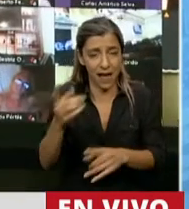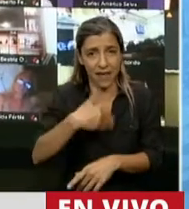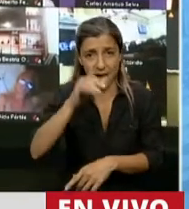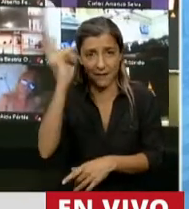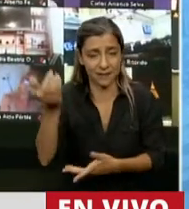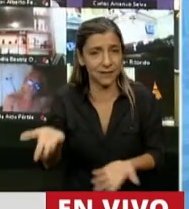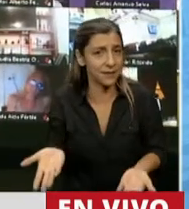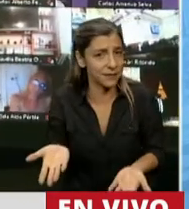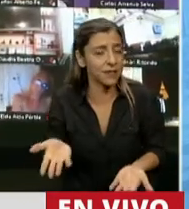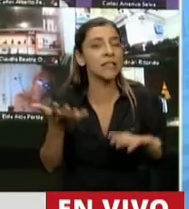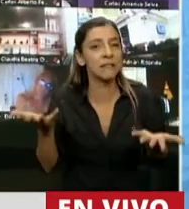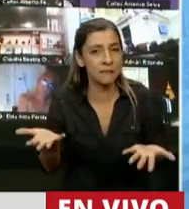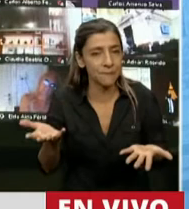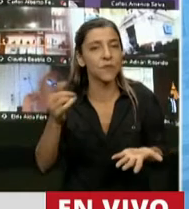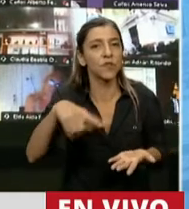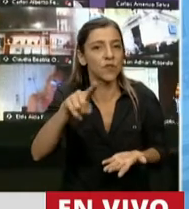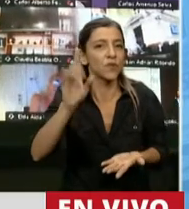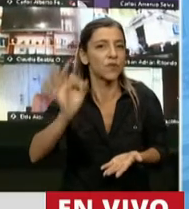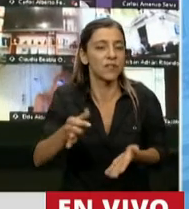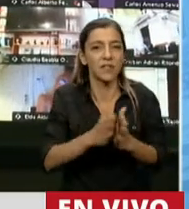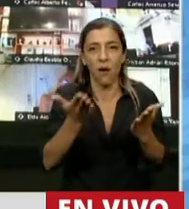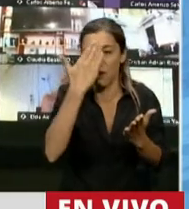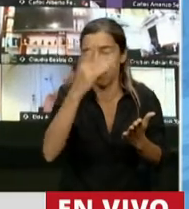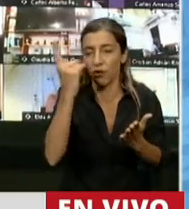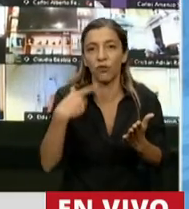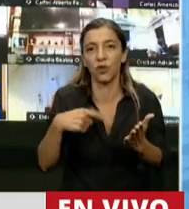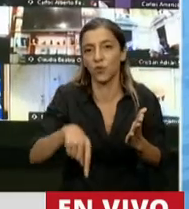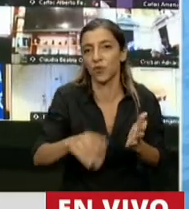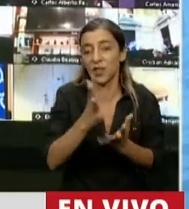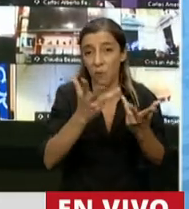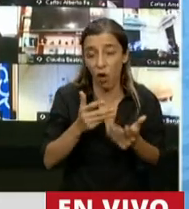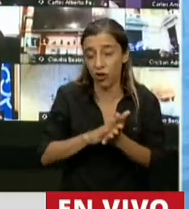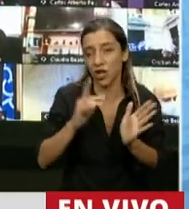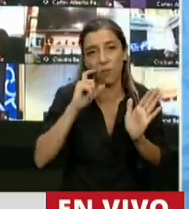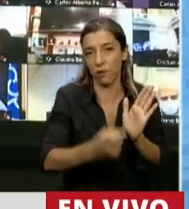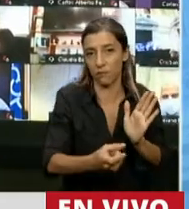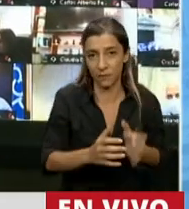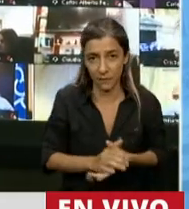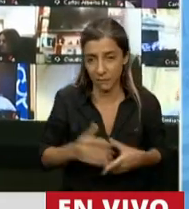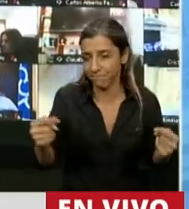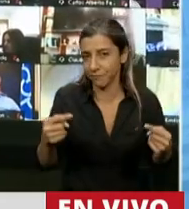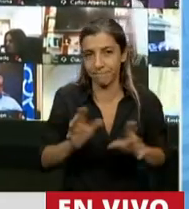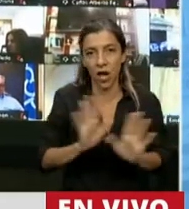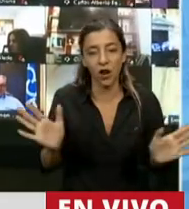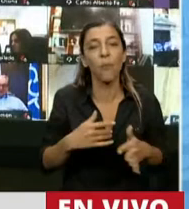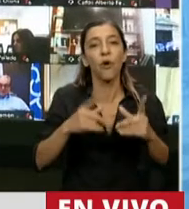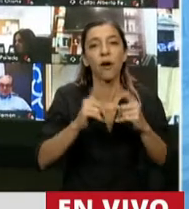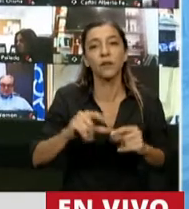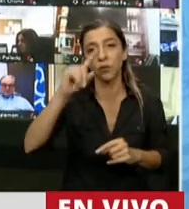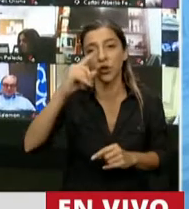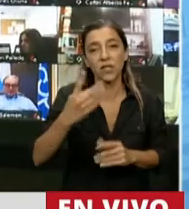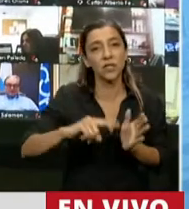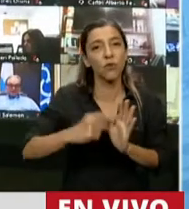y fundamento y razón de inconstitucionalidad de este proyecto de ley, que es que el artículo 75, inciso 2,